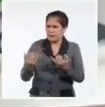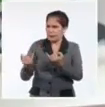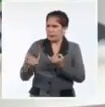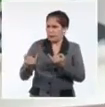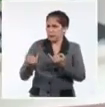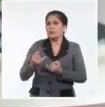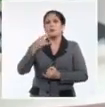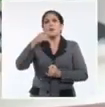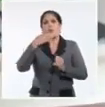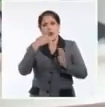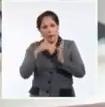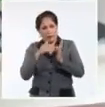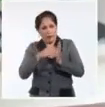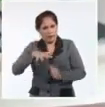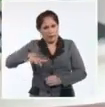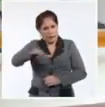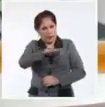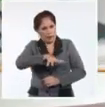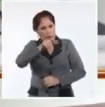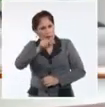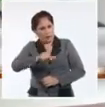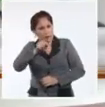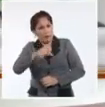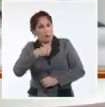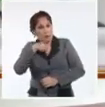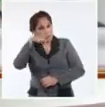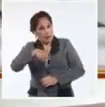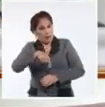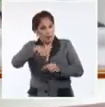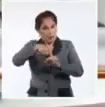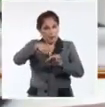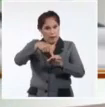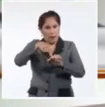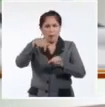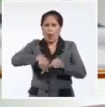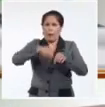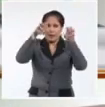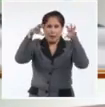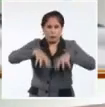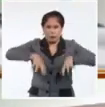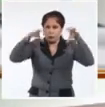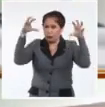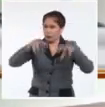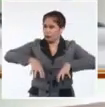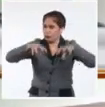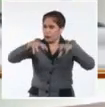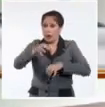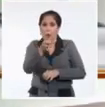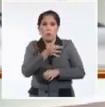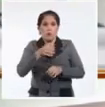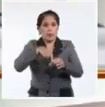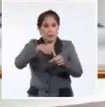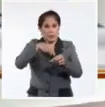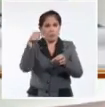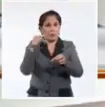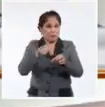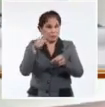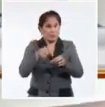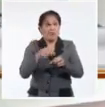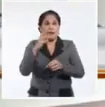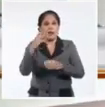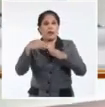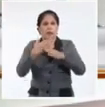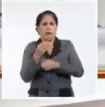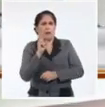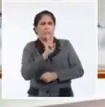Sí, buenas tardes, un saludo desde la isla de la Juventus. Una mañana lluviosa, muy lluviosa en el municipio especial, en este tercer